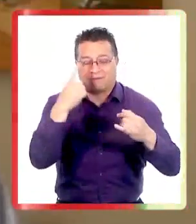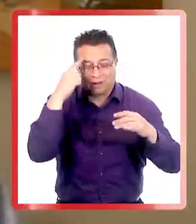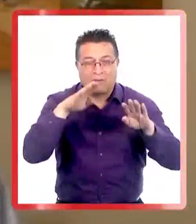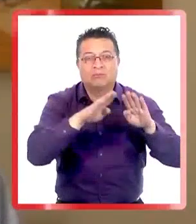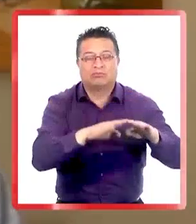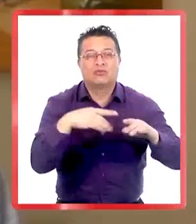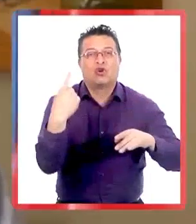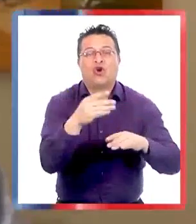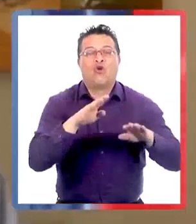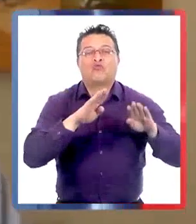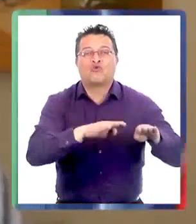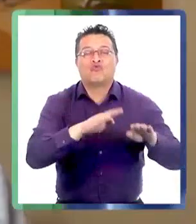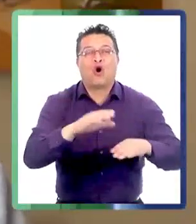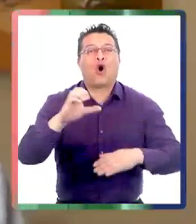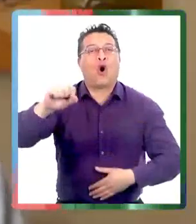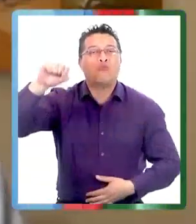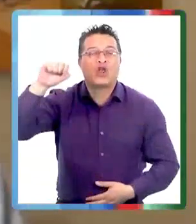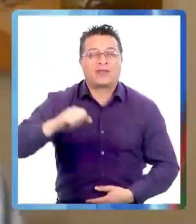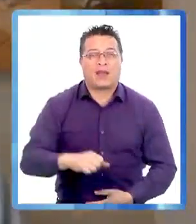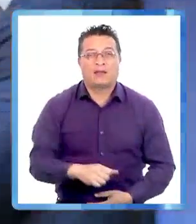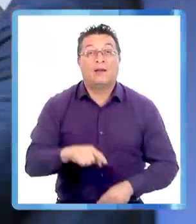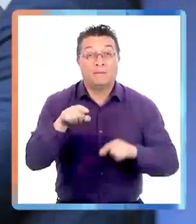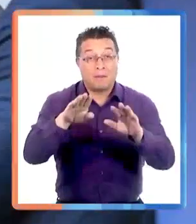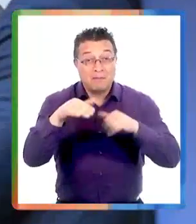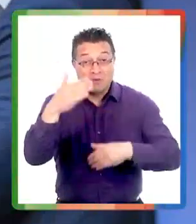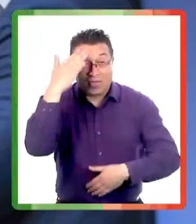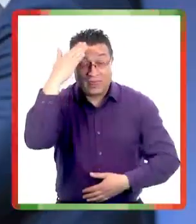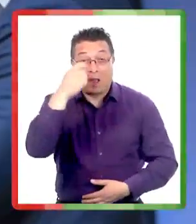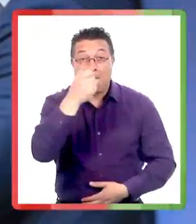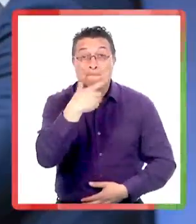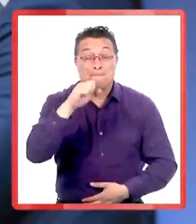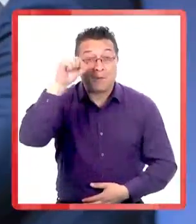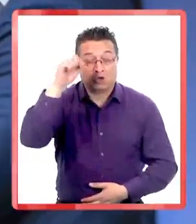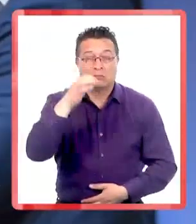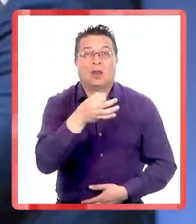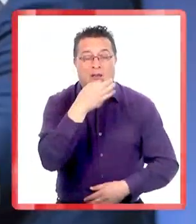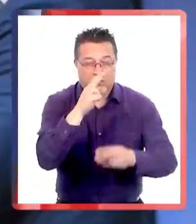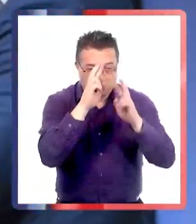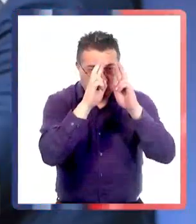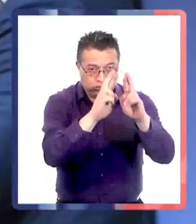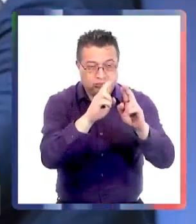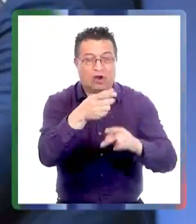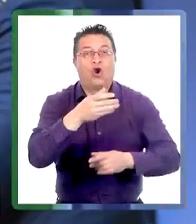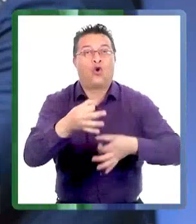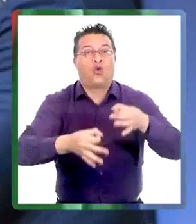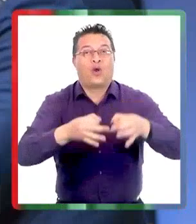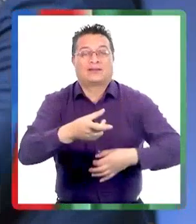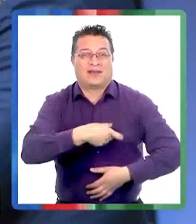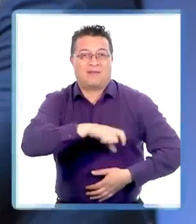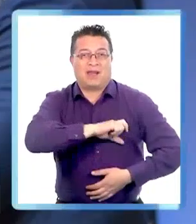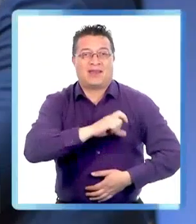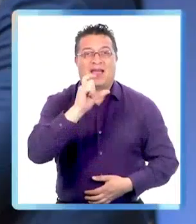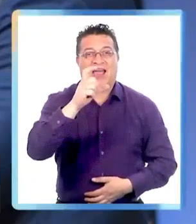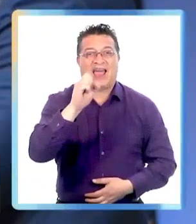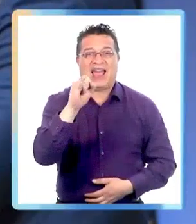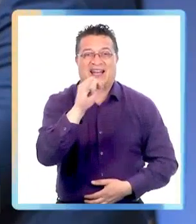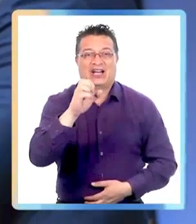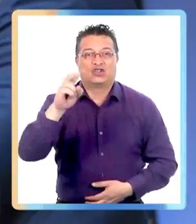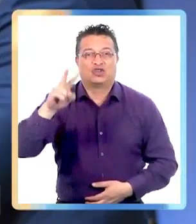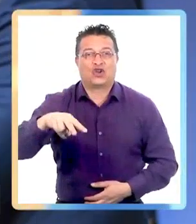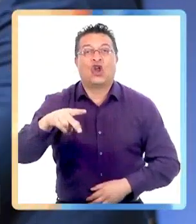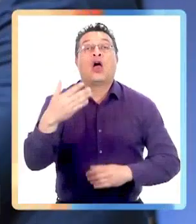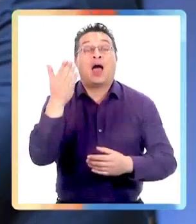con una visión sesgada y coaptada por el Partido Comunista. Ese mismo día, Gabriel Boric entregó un reconocimiento al juez español